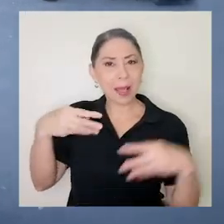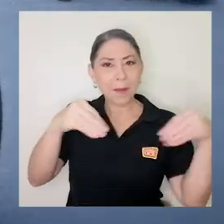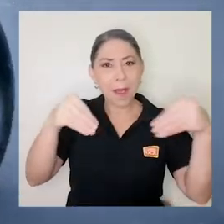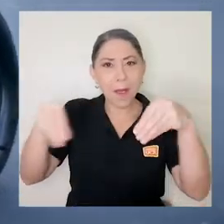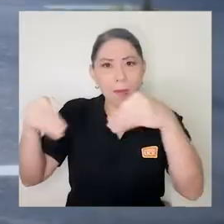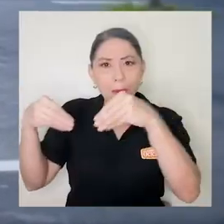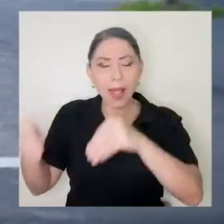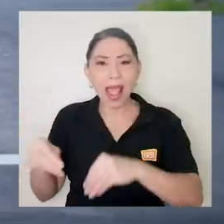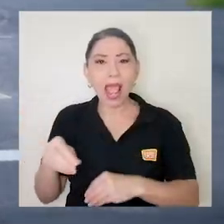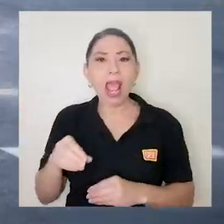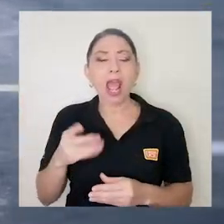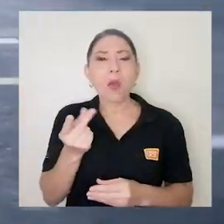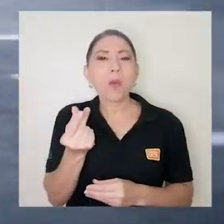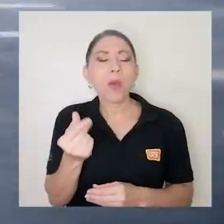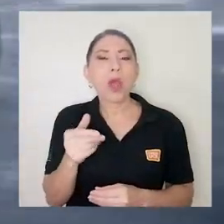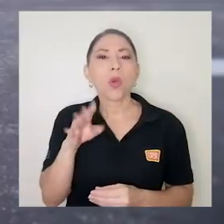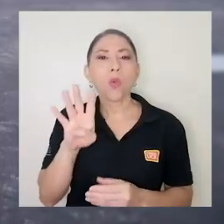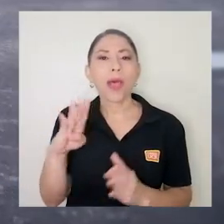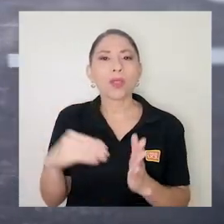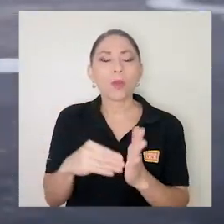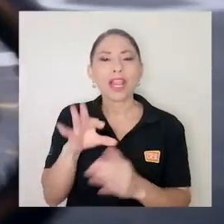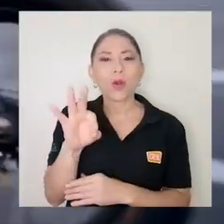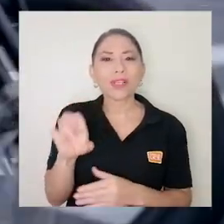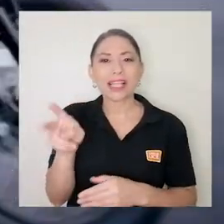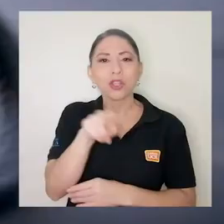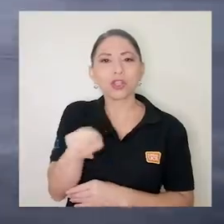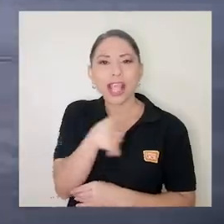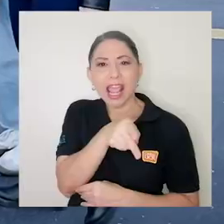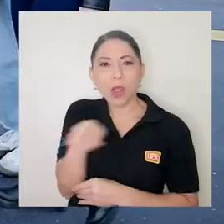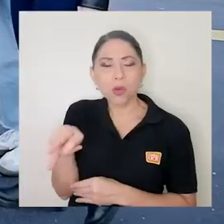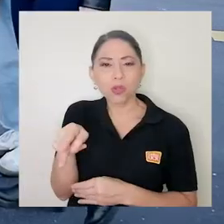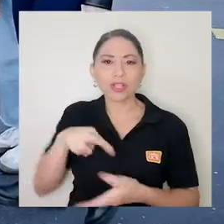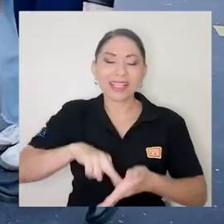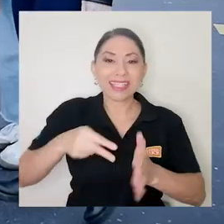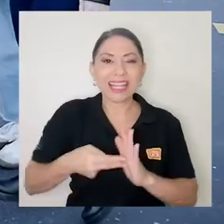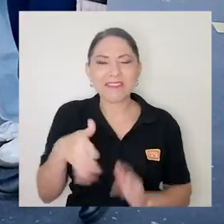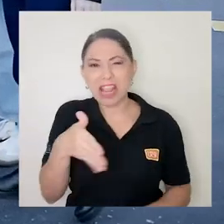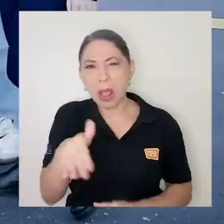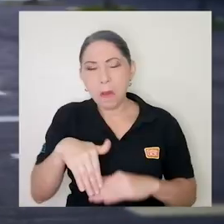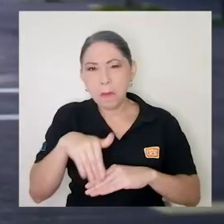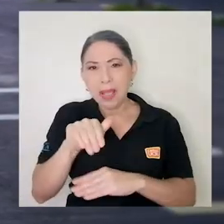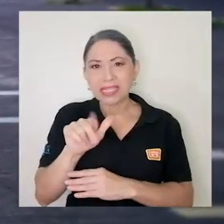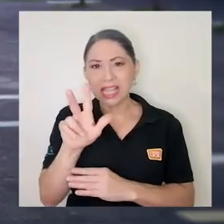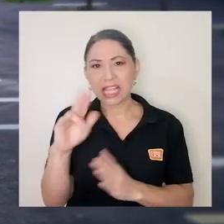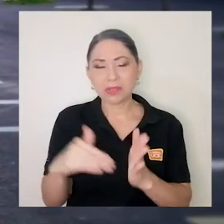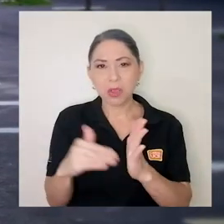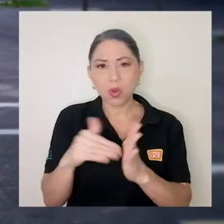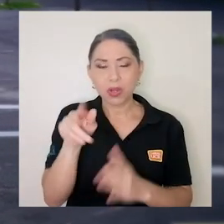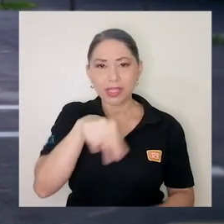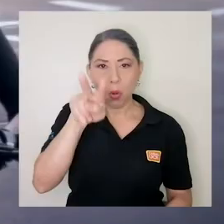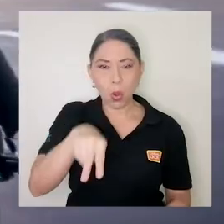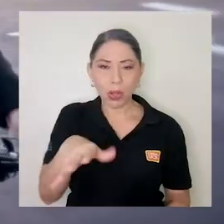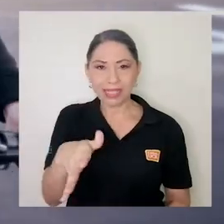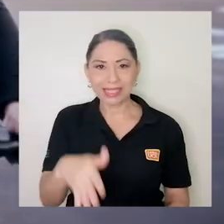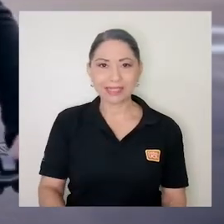sacarlas al mercado en 4.900 euros, lo que equivale a poco más de 3 millones de colones.